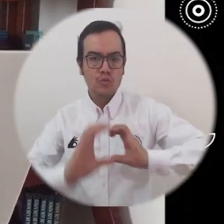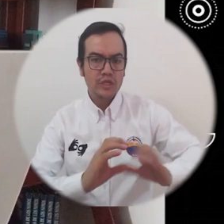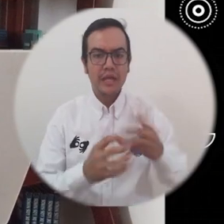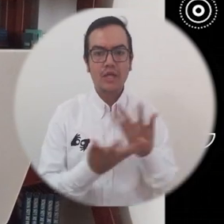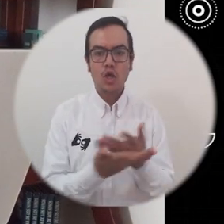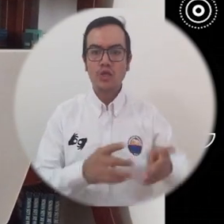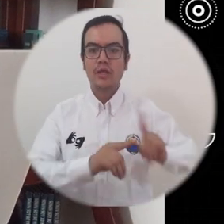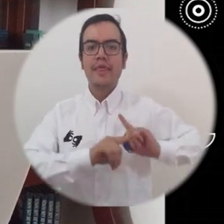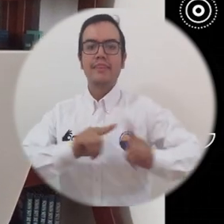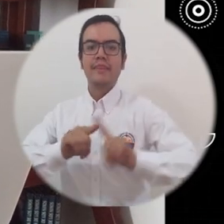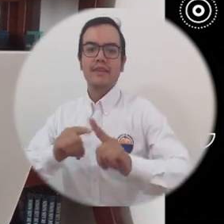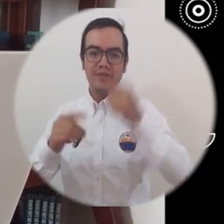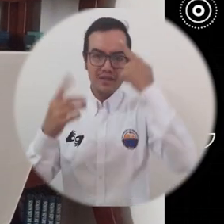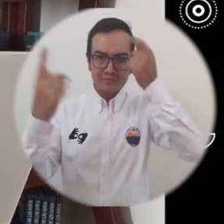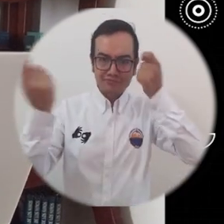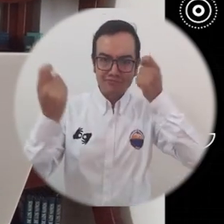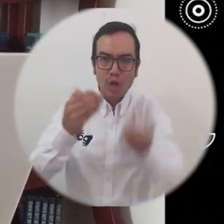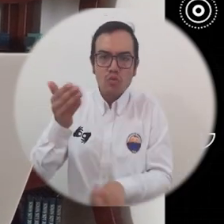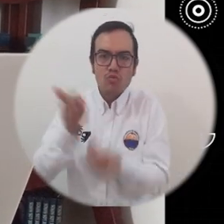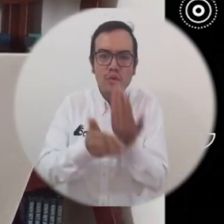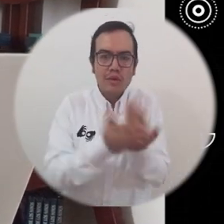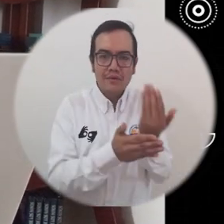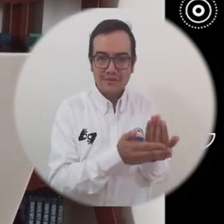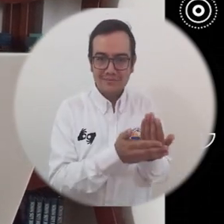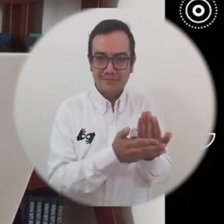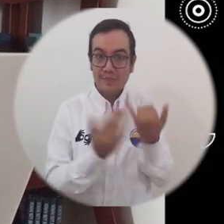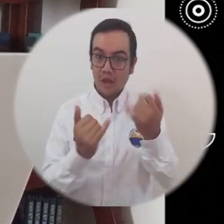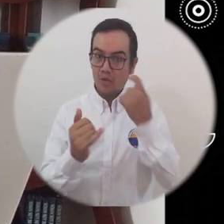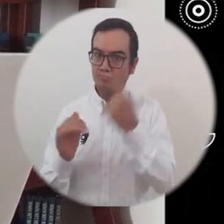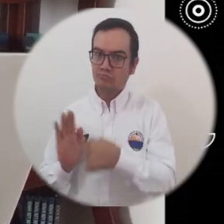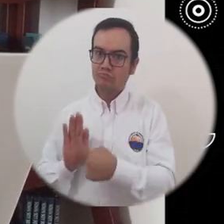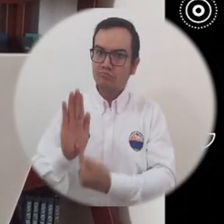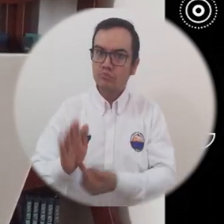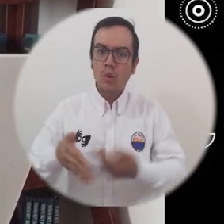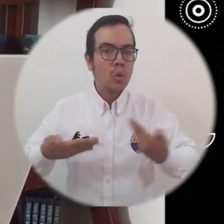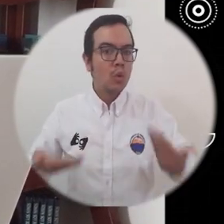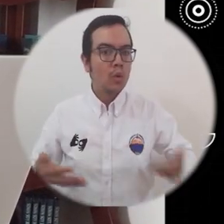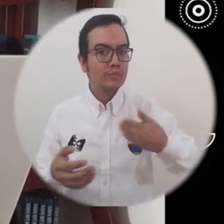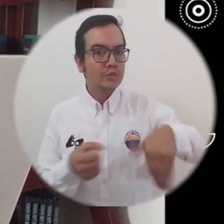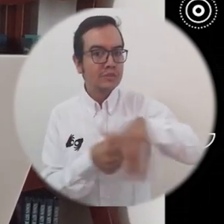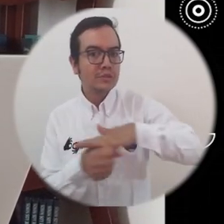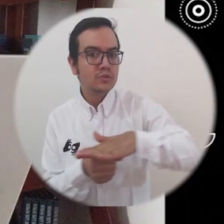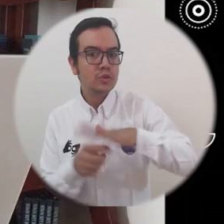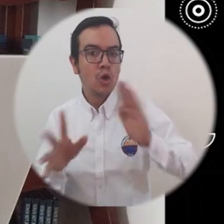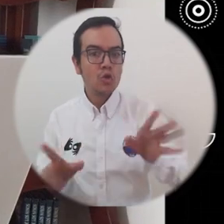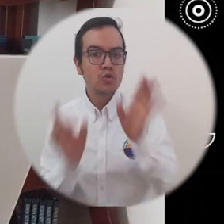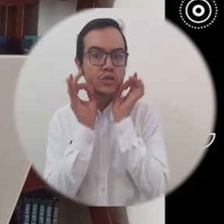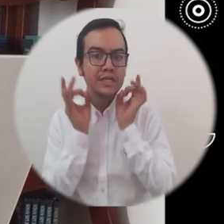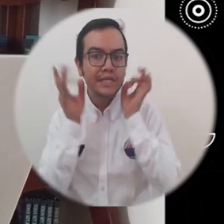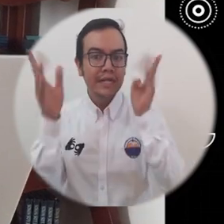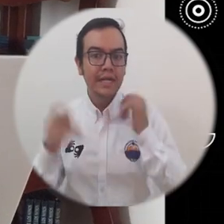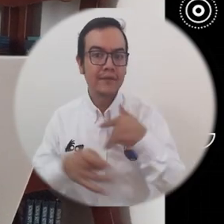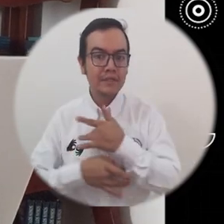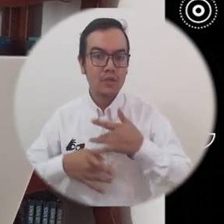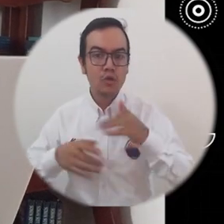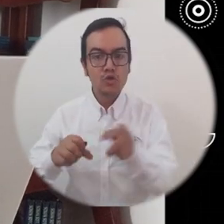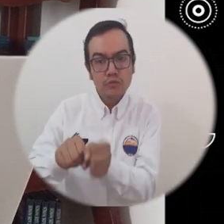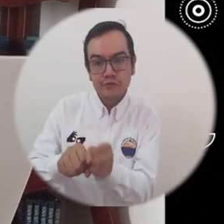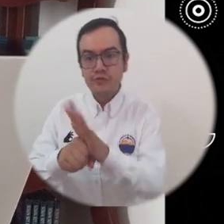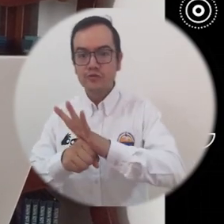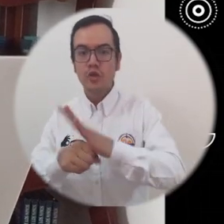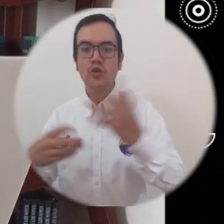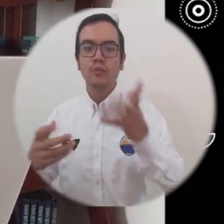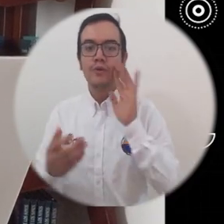en medio de un momento de caos y preocupación los invitamos a conocer cómo se está abordando el tema de la emergencia sanitaria del